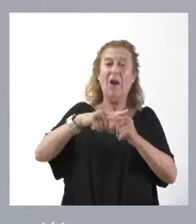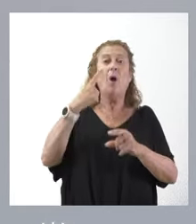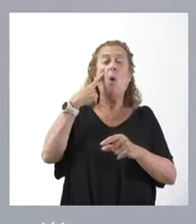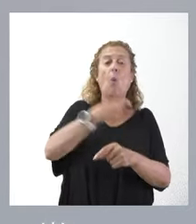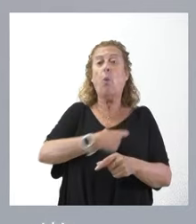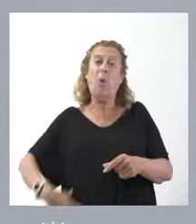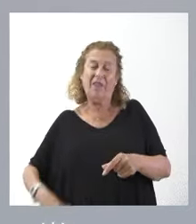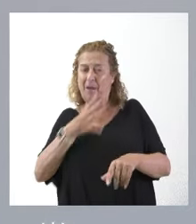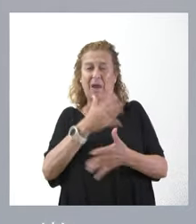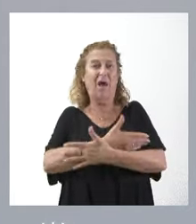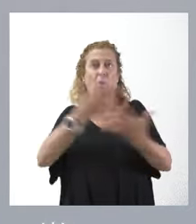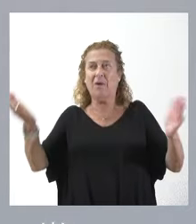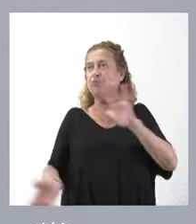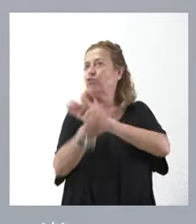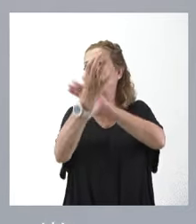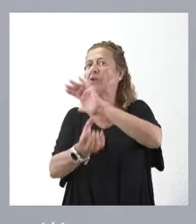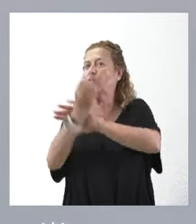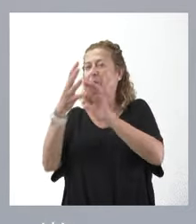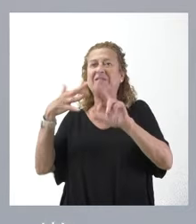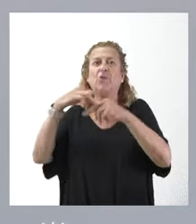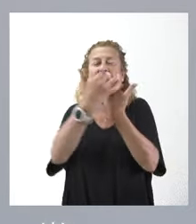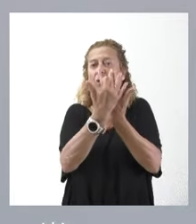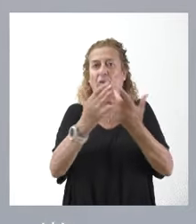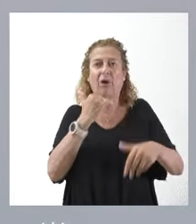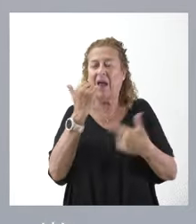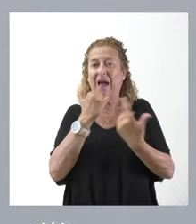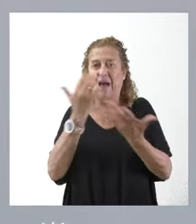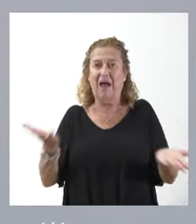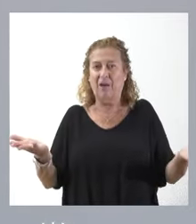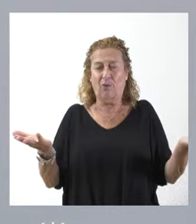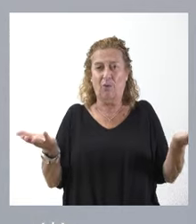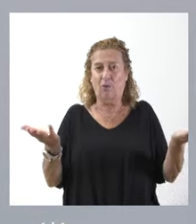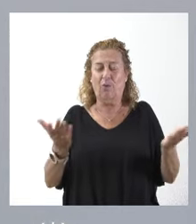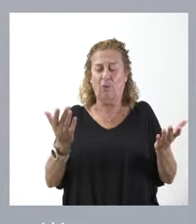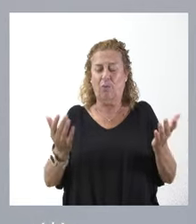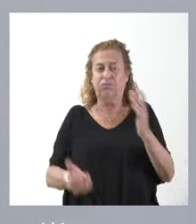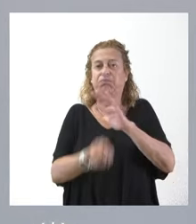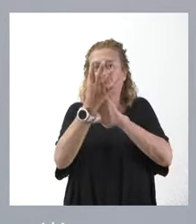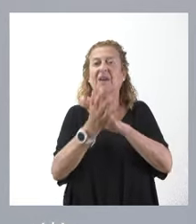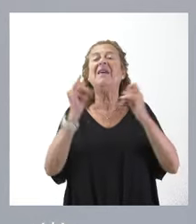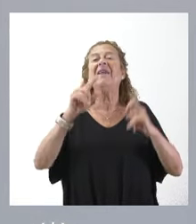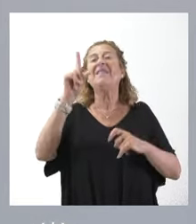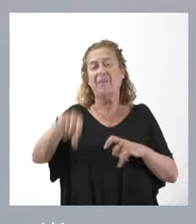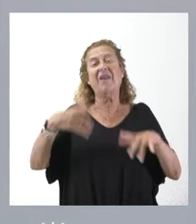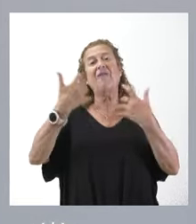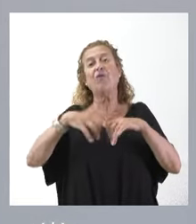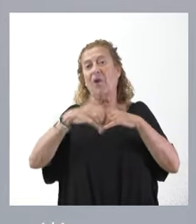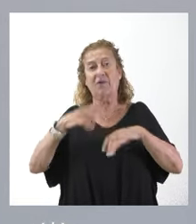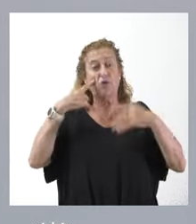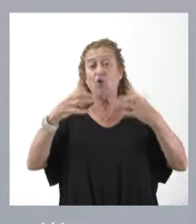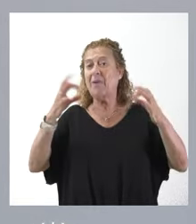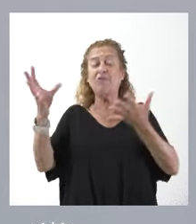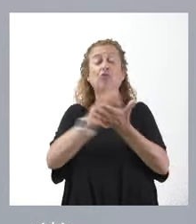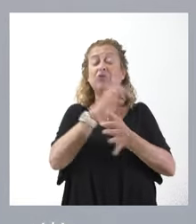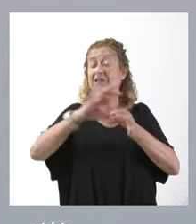cualquier acontecimiento o circunstancia que pudiera suceder y así como el funcionamiento ordinario de todos los servicios